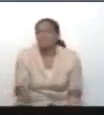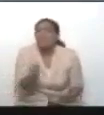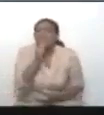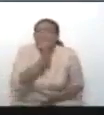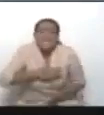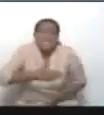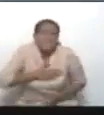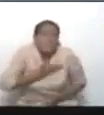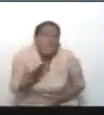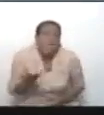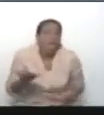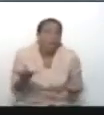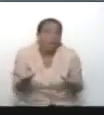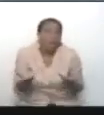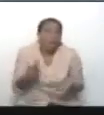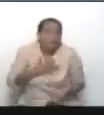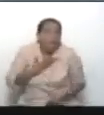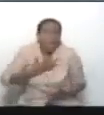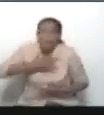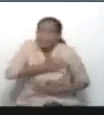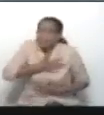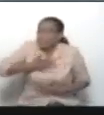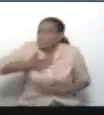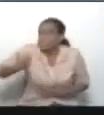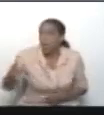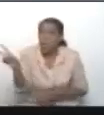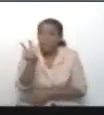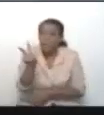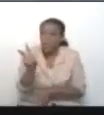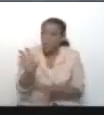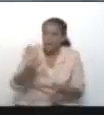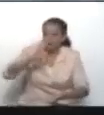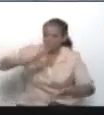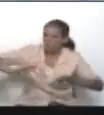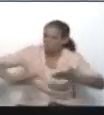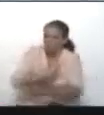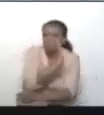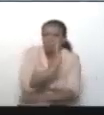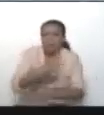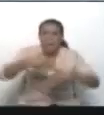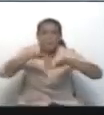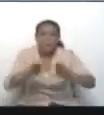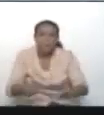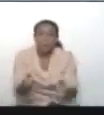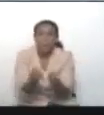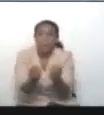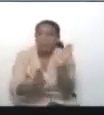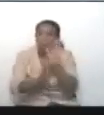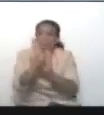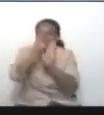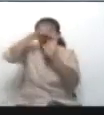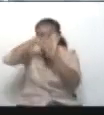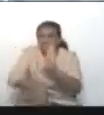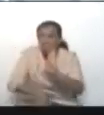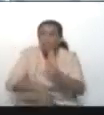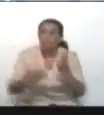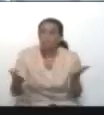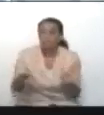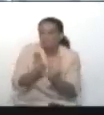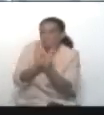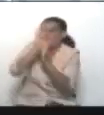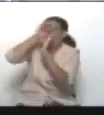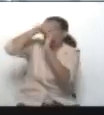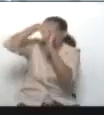¿Quién puede querer para Venezuela que se pare el proceso de recuperación económico? Y que todo